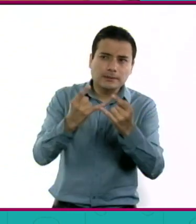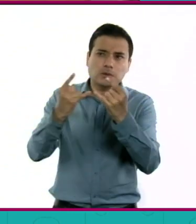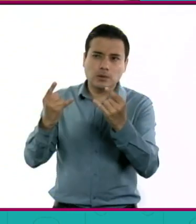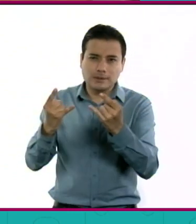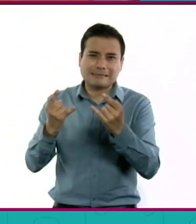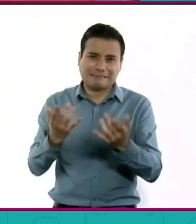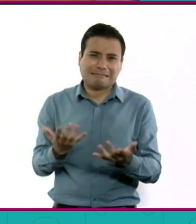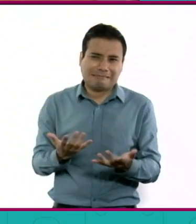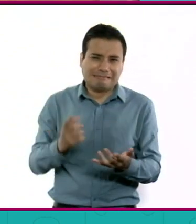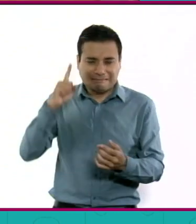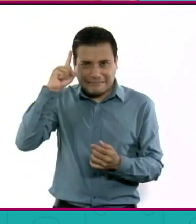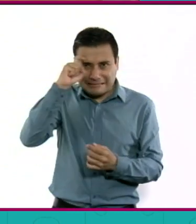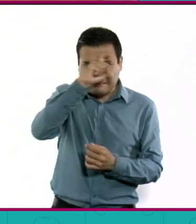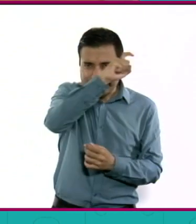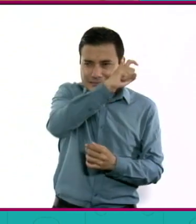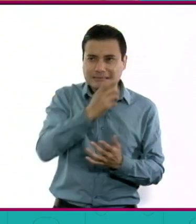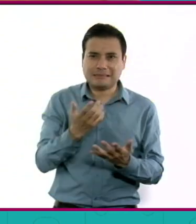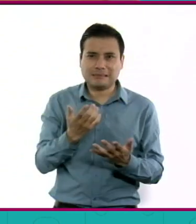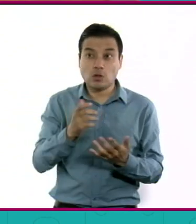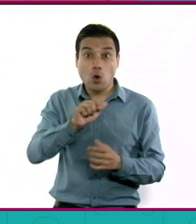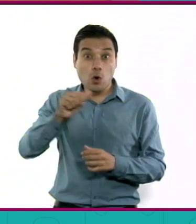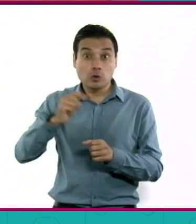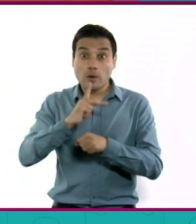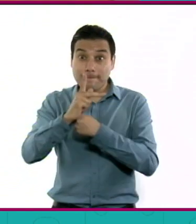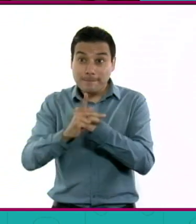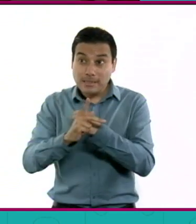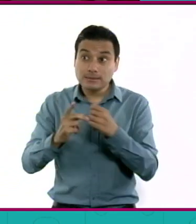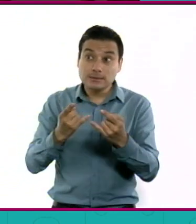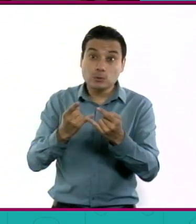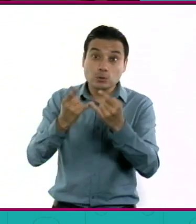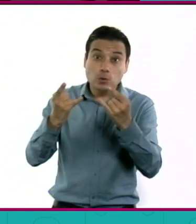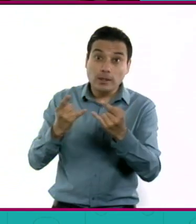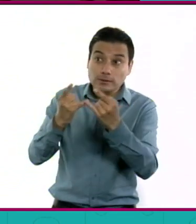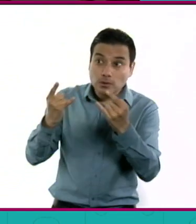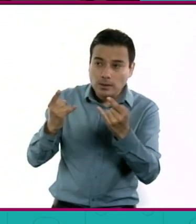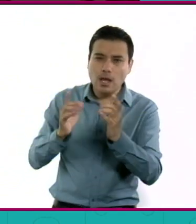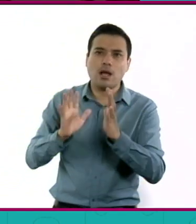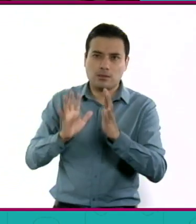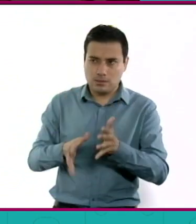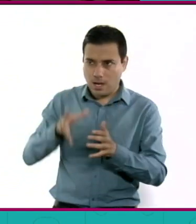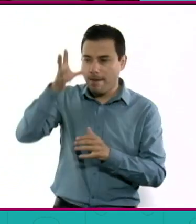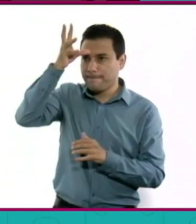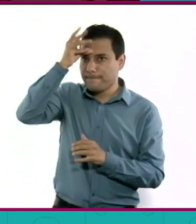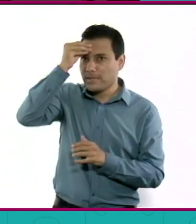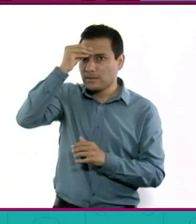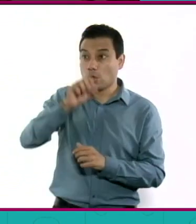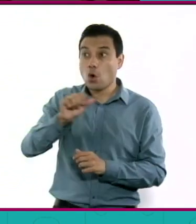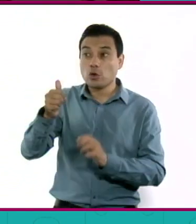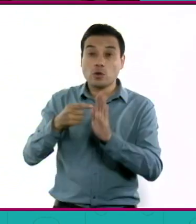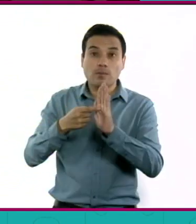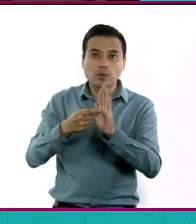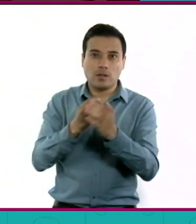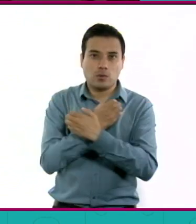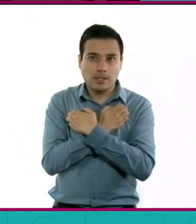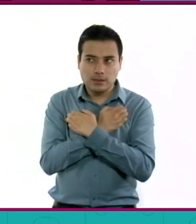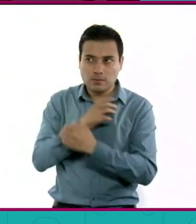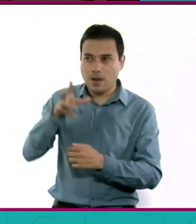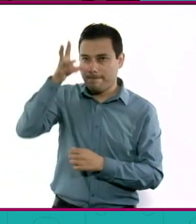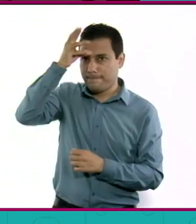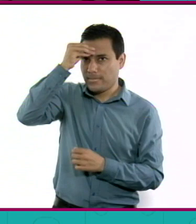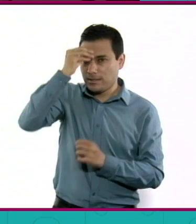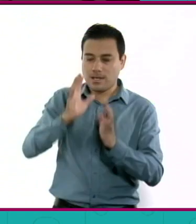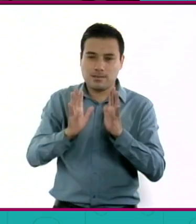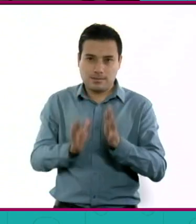tomar ejemplos de otros países, de otros modelos educativos que hoy nos permiten saber